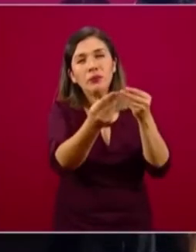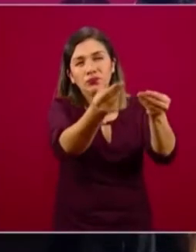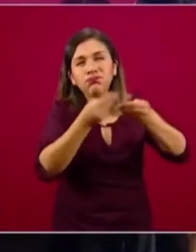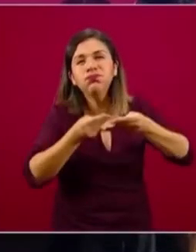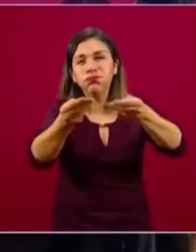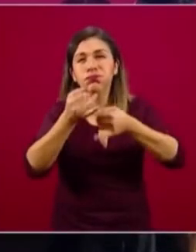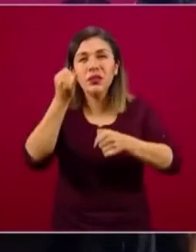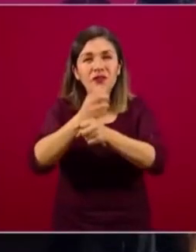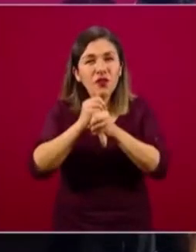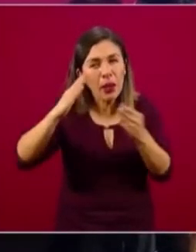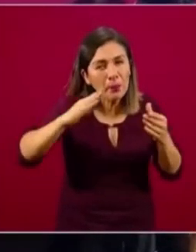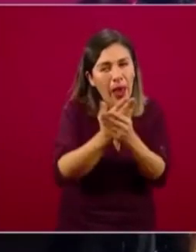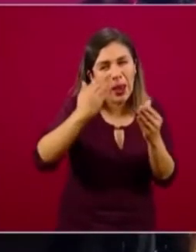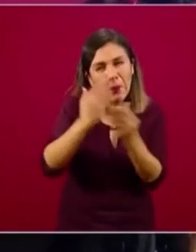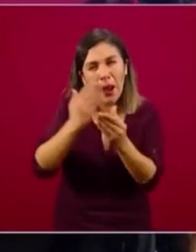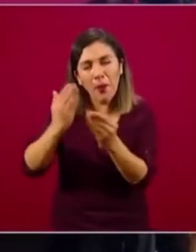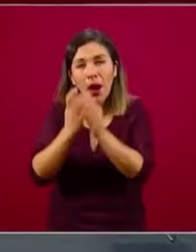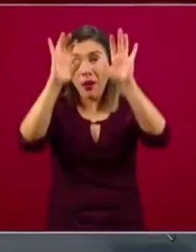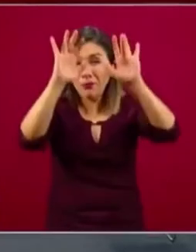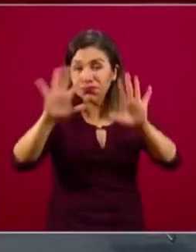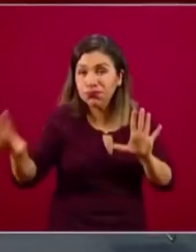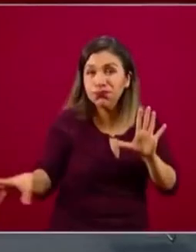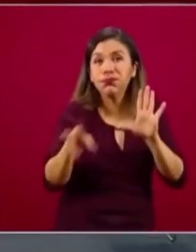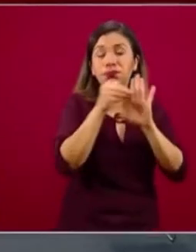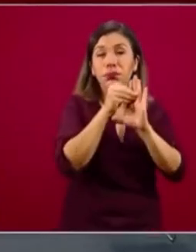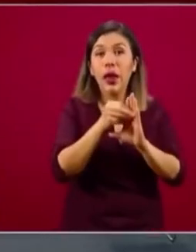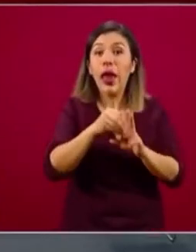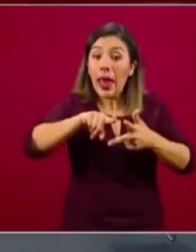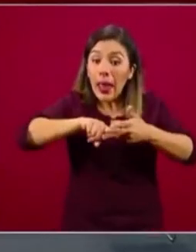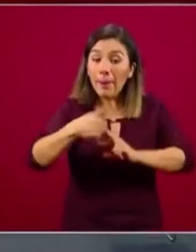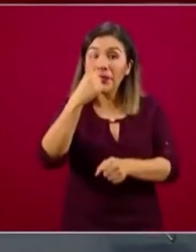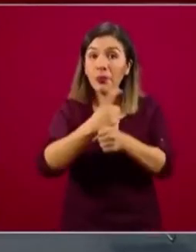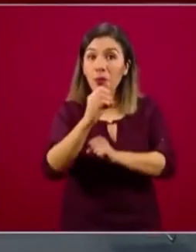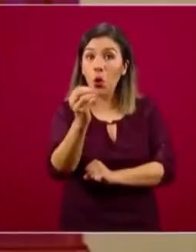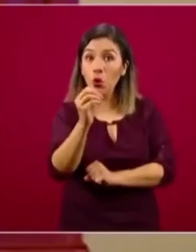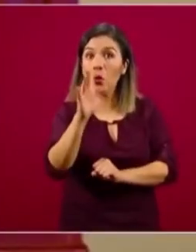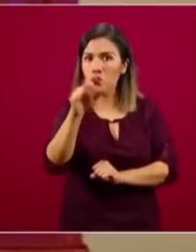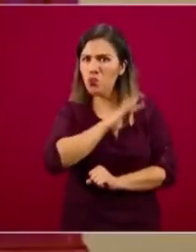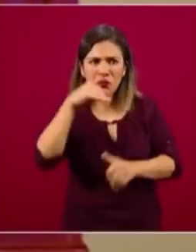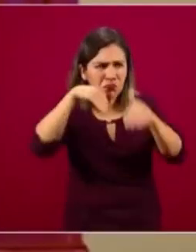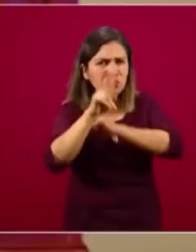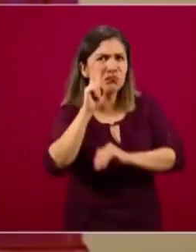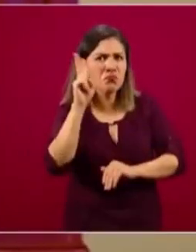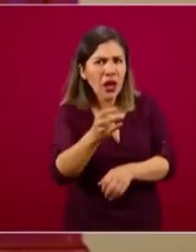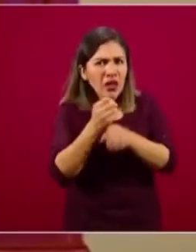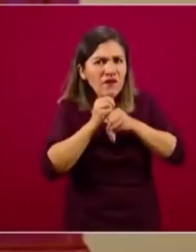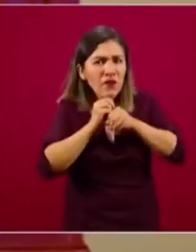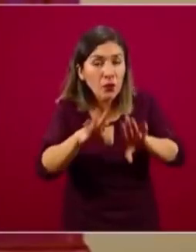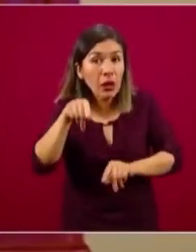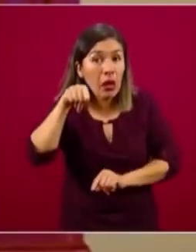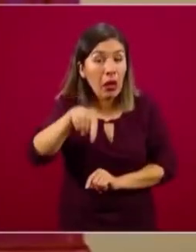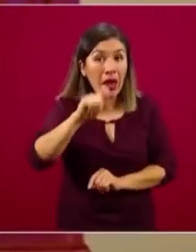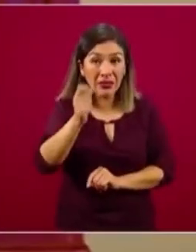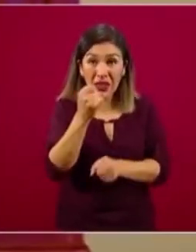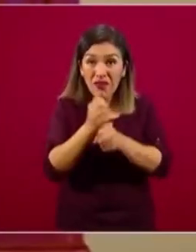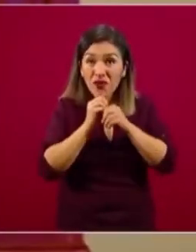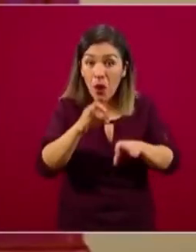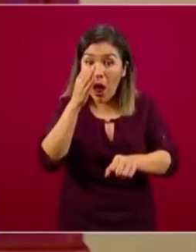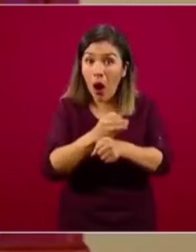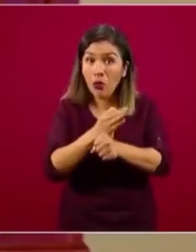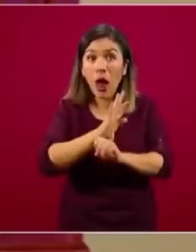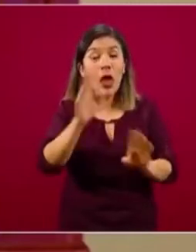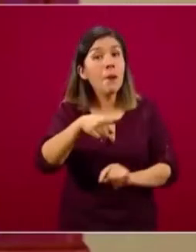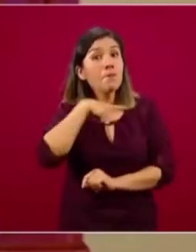partir del 1 de octubre que van a poder consultar esta información, no es una información que en ese momento pierde vigencia. A partir del 1 de